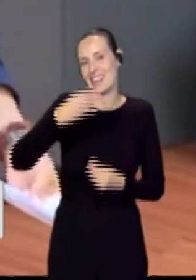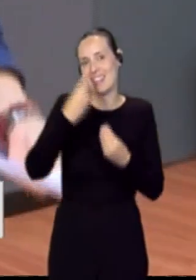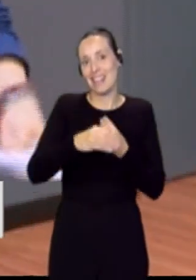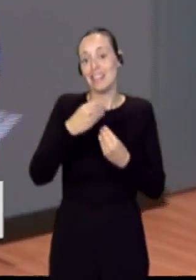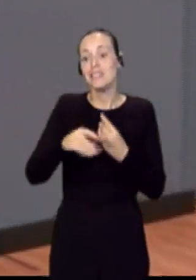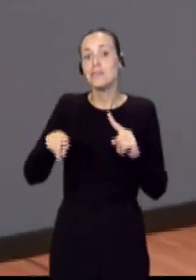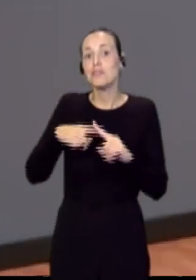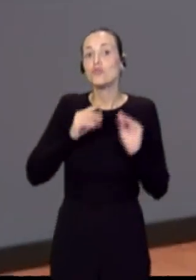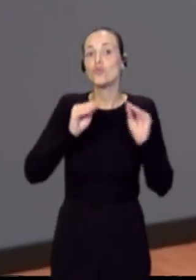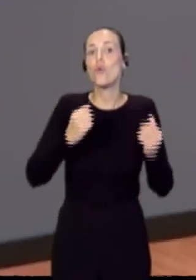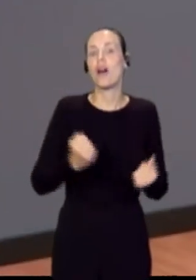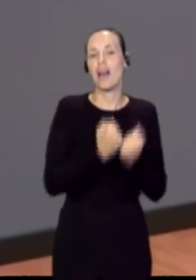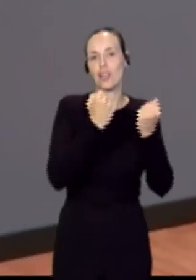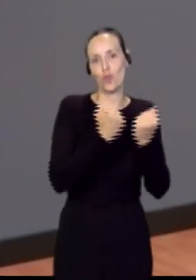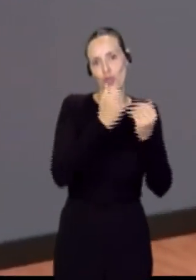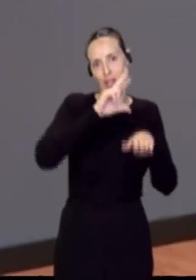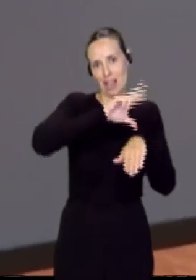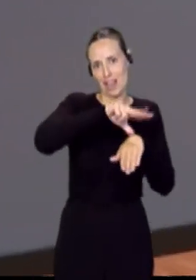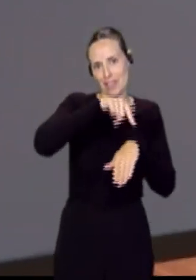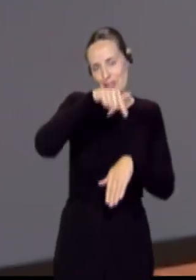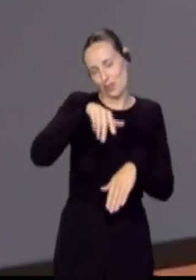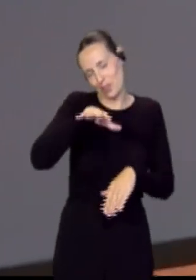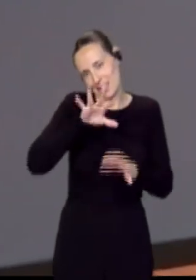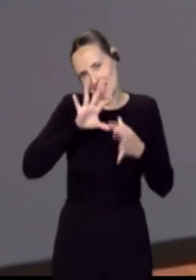y que va a llevar a cabo el Cabildo de Gran Canaria en esta materia.